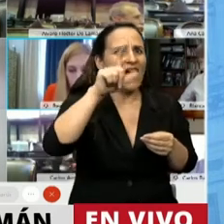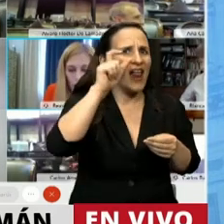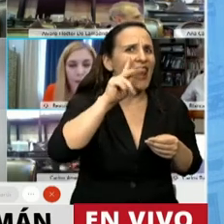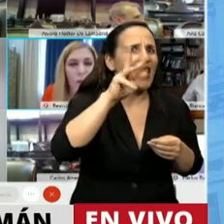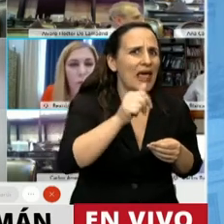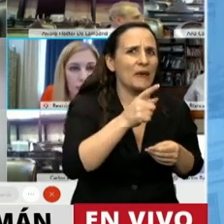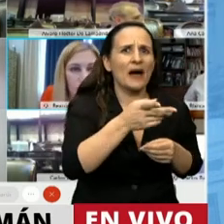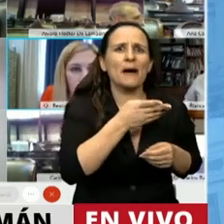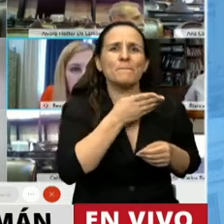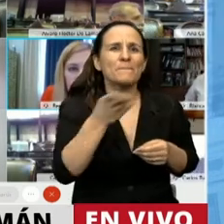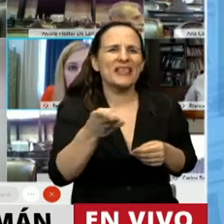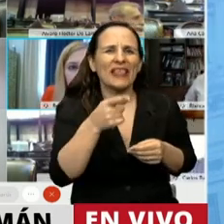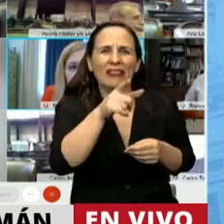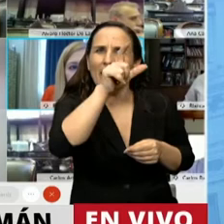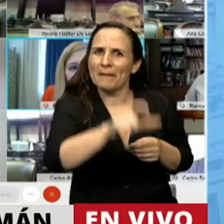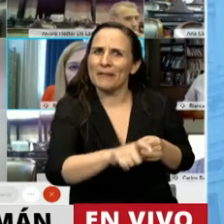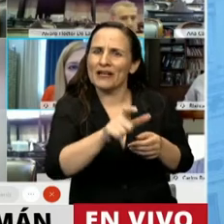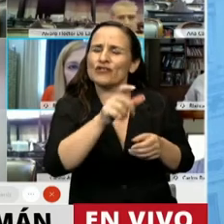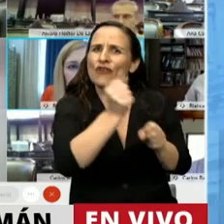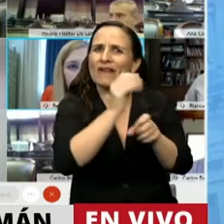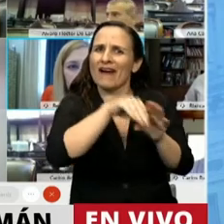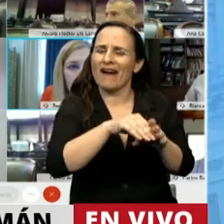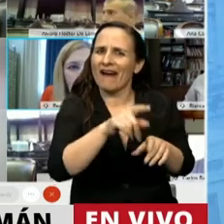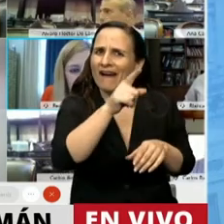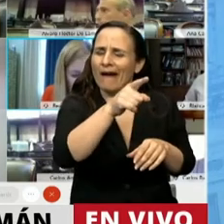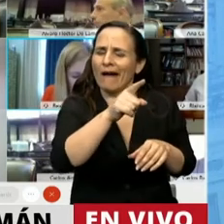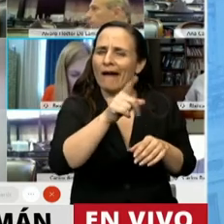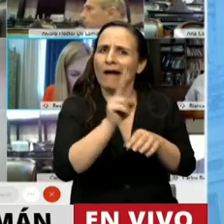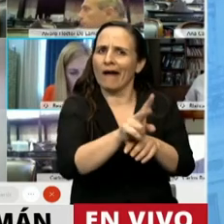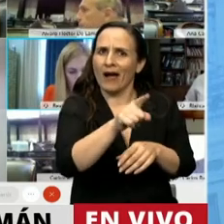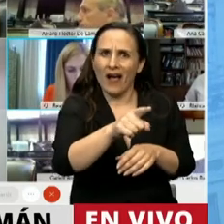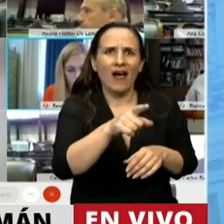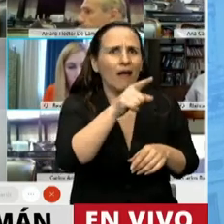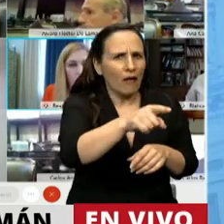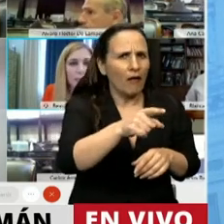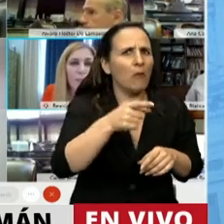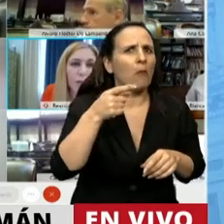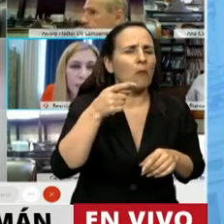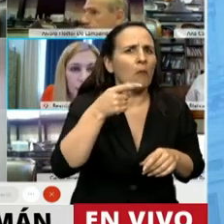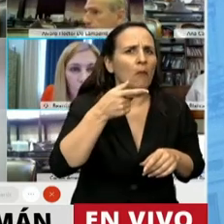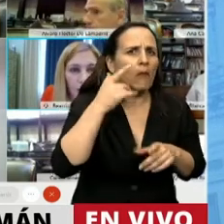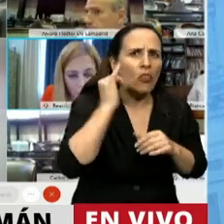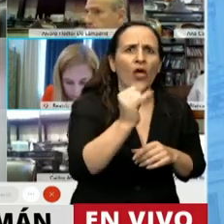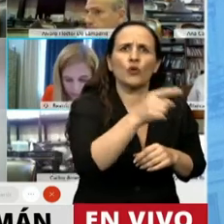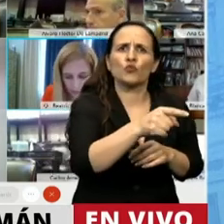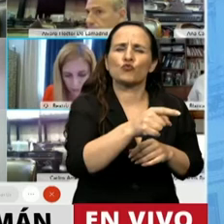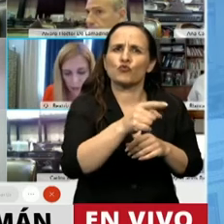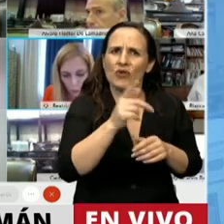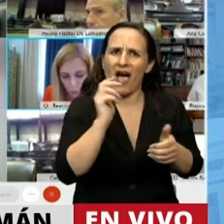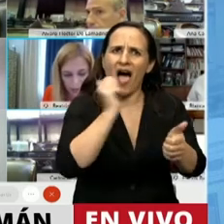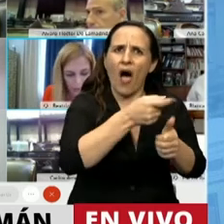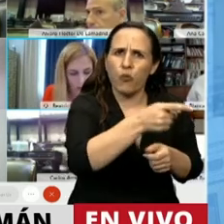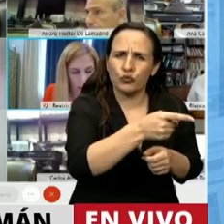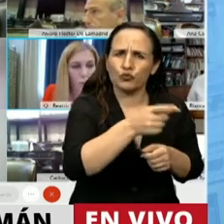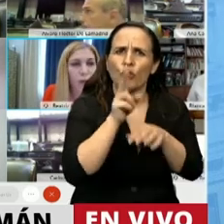protección para un legislador provincial, Ricardo Buzzi, que está acusado de abuso sexual. Se protege al juez Pisa,